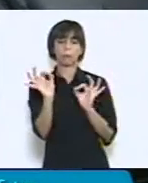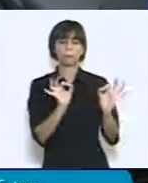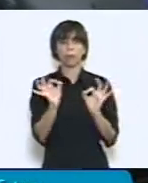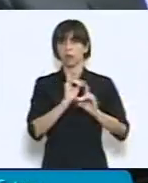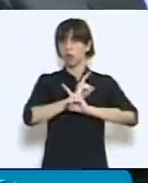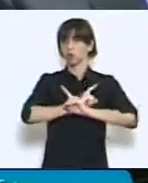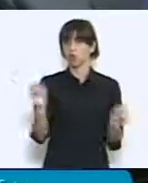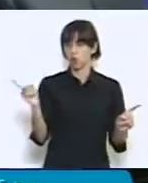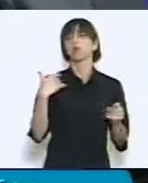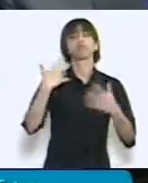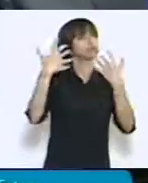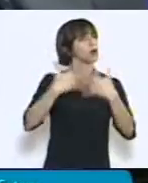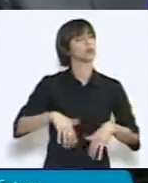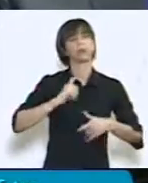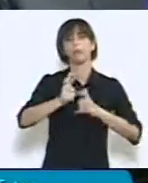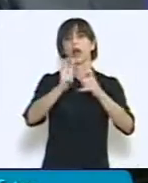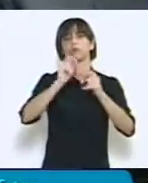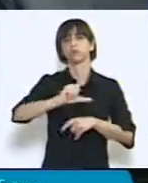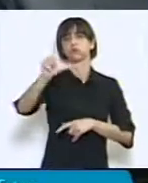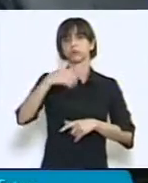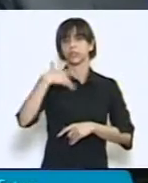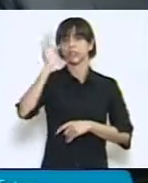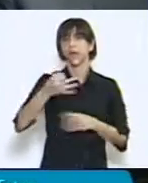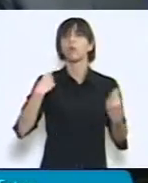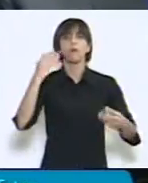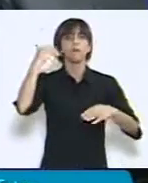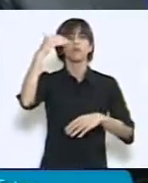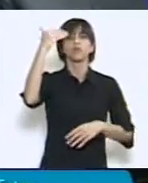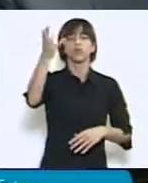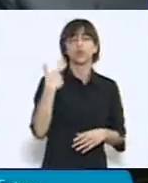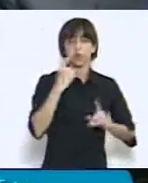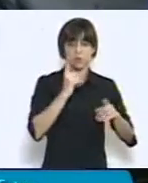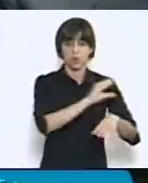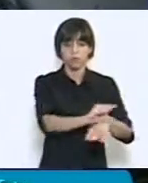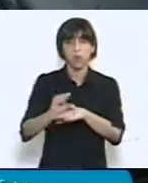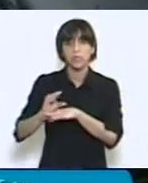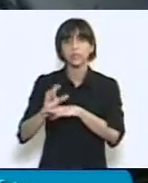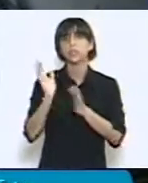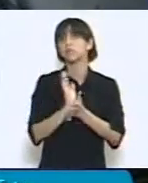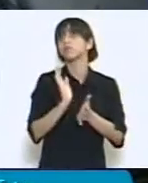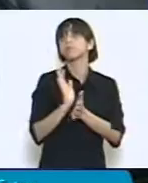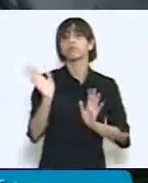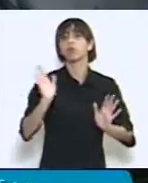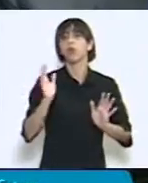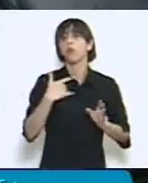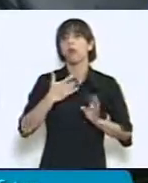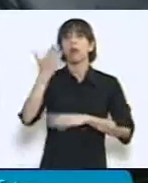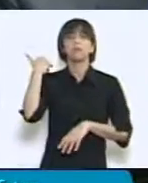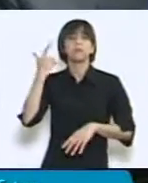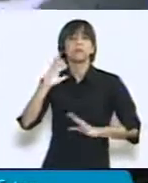la no concesión de aumento para que con el tiempo la asignación universal por hijo pase a ser un recuerdo.